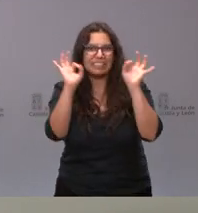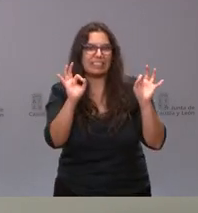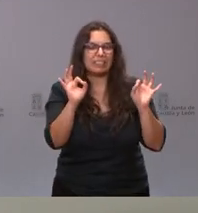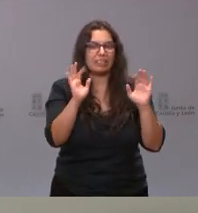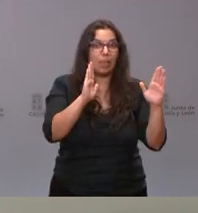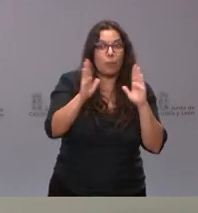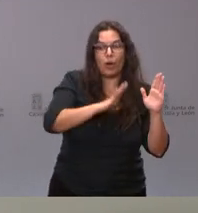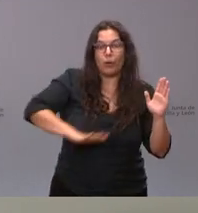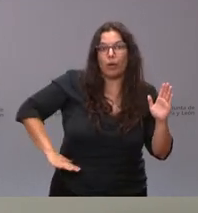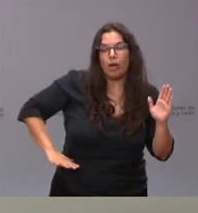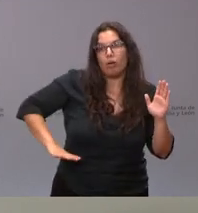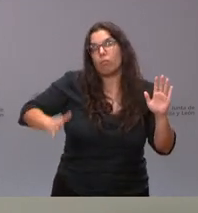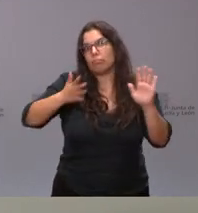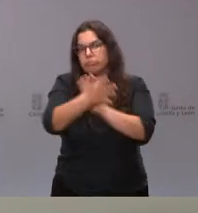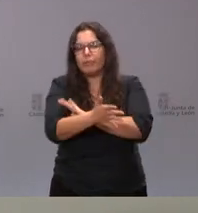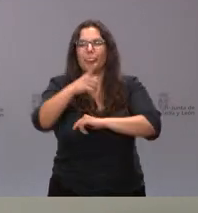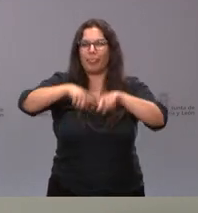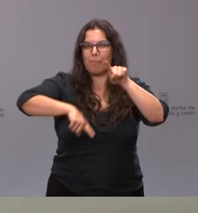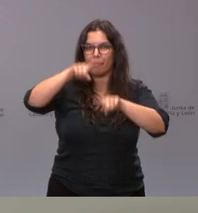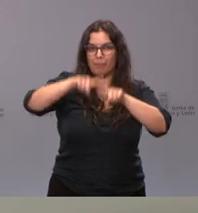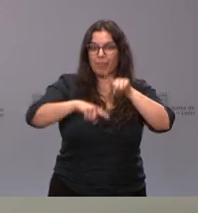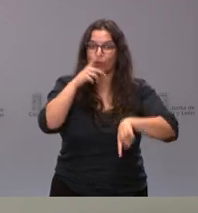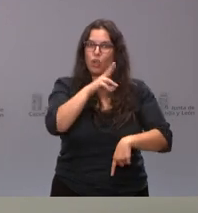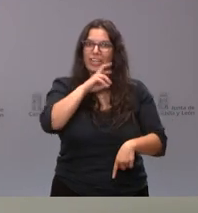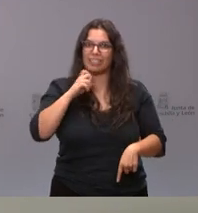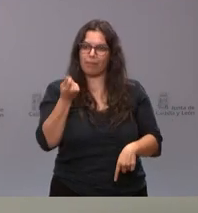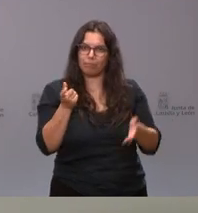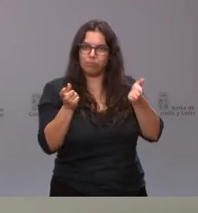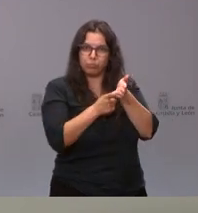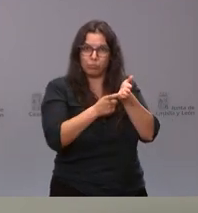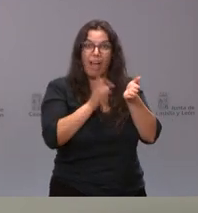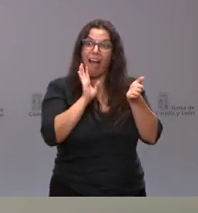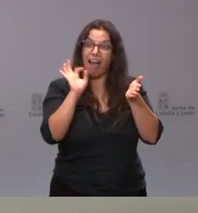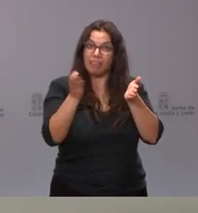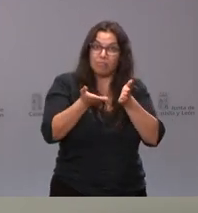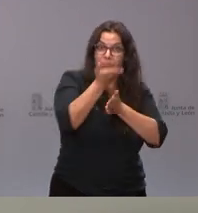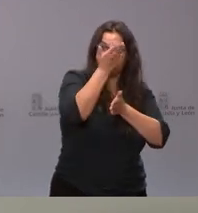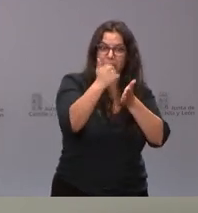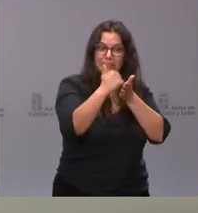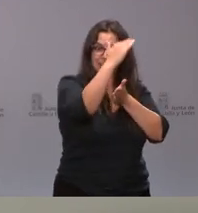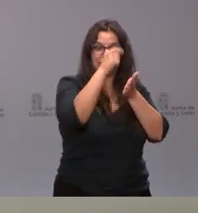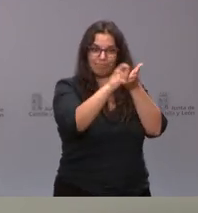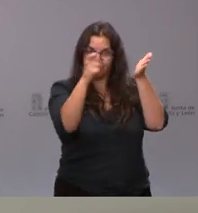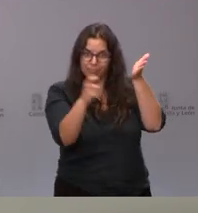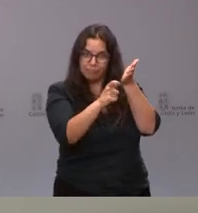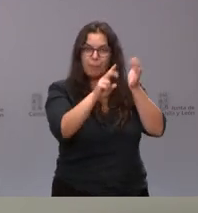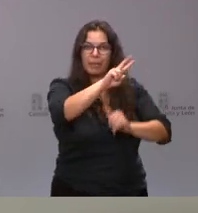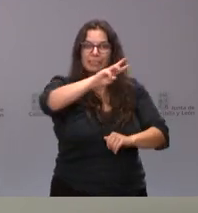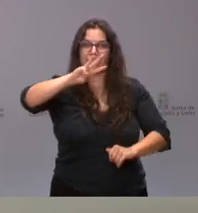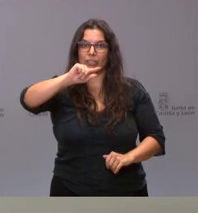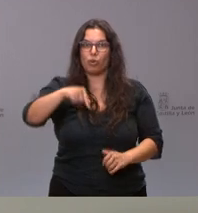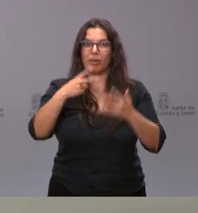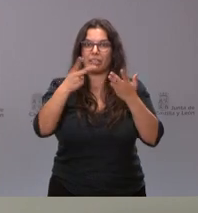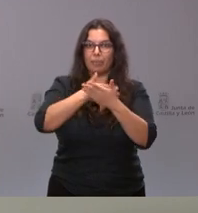temporalmente, bien con carácter definitivo y, para eso, hay una reserva añadida a todo lo que les he dicho de 23,7 millones de euros que también se